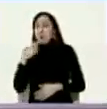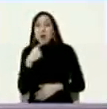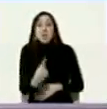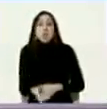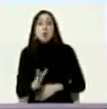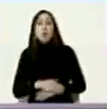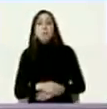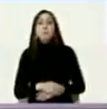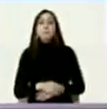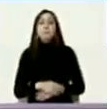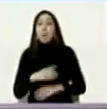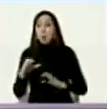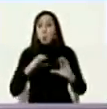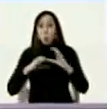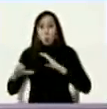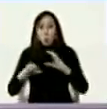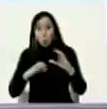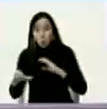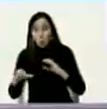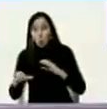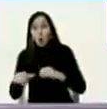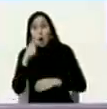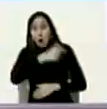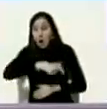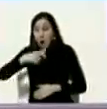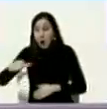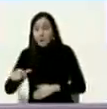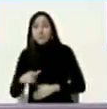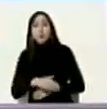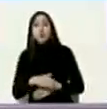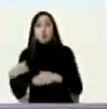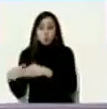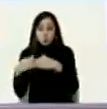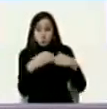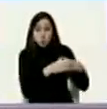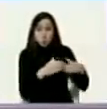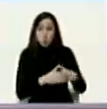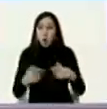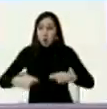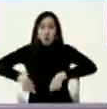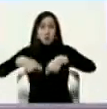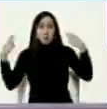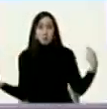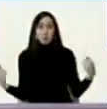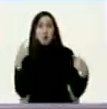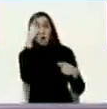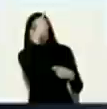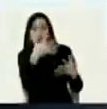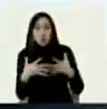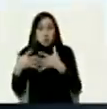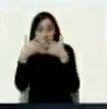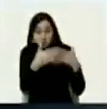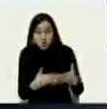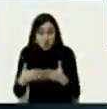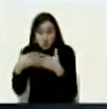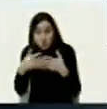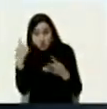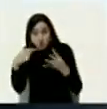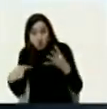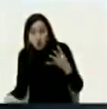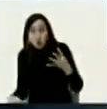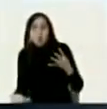horas de conversación que tuvo Jorge Rodríguez con los enviados eso salió en el Miami Herald en el New York Times en el Washington Post